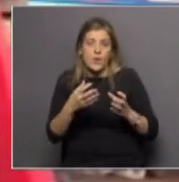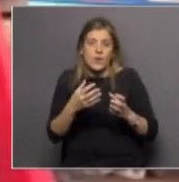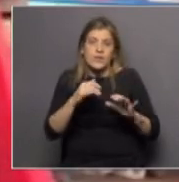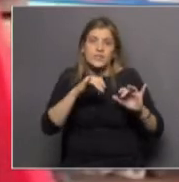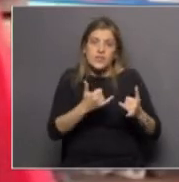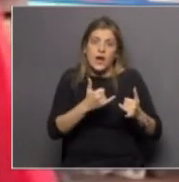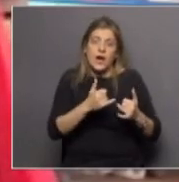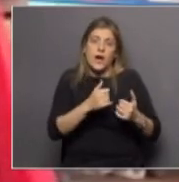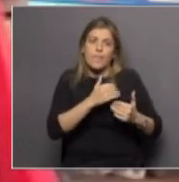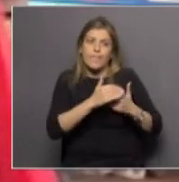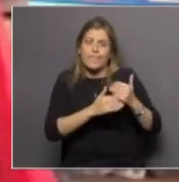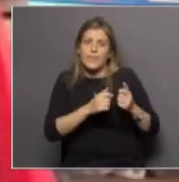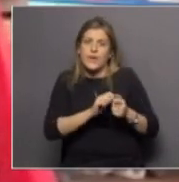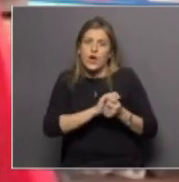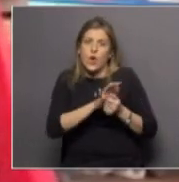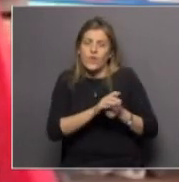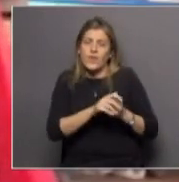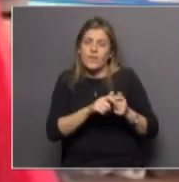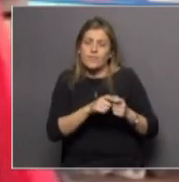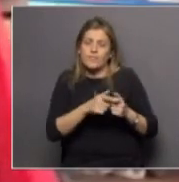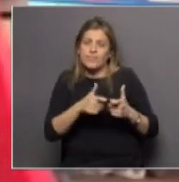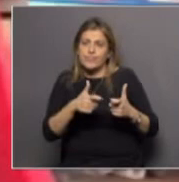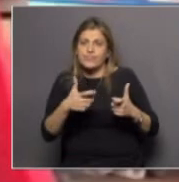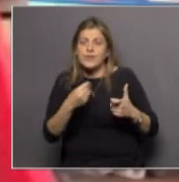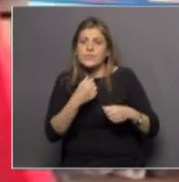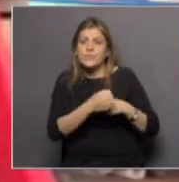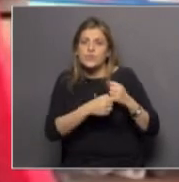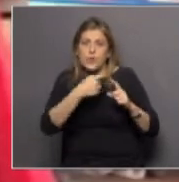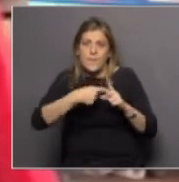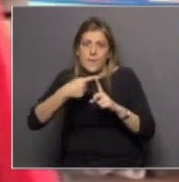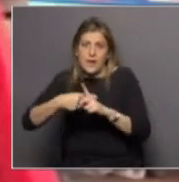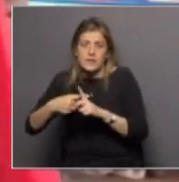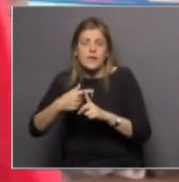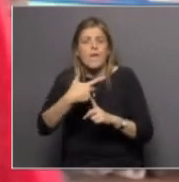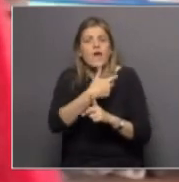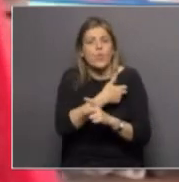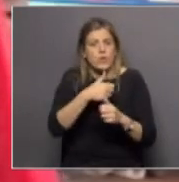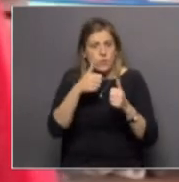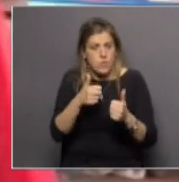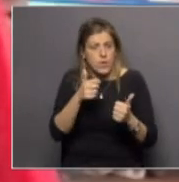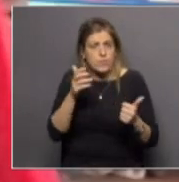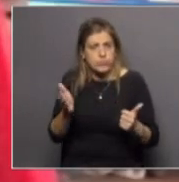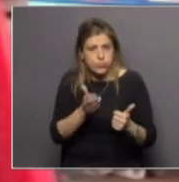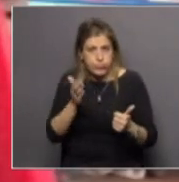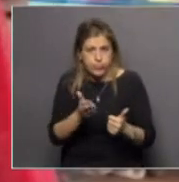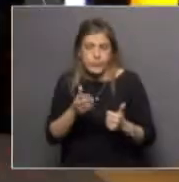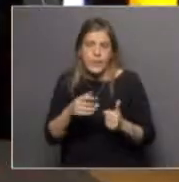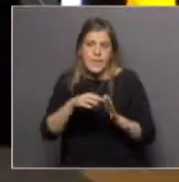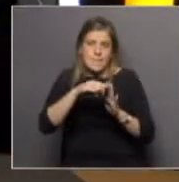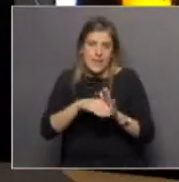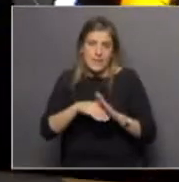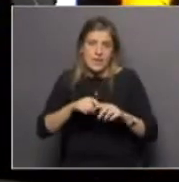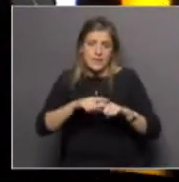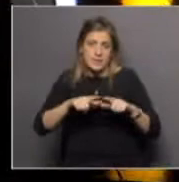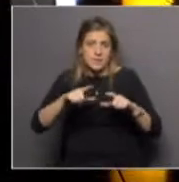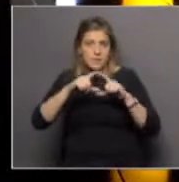que lleva la pandemia la respuesta a la vacunación antigripal ha sido muy buena las medidas higiénicas se han incrementado en